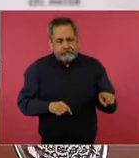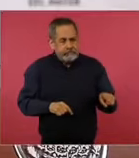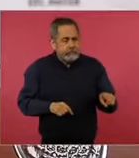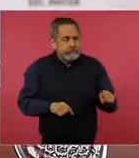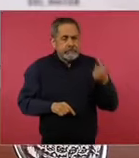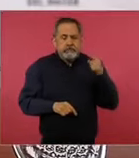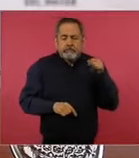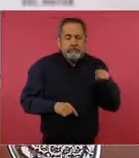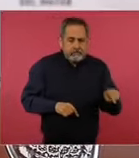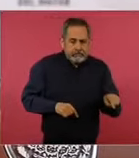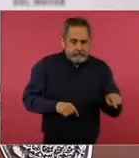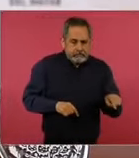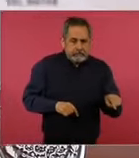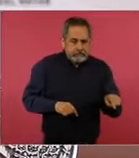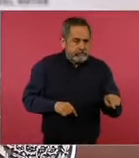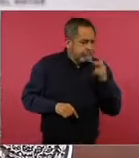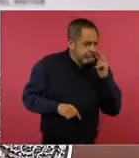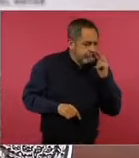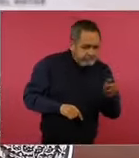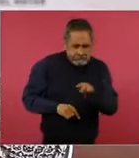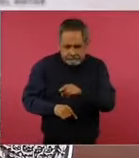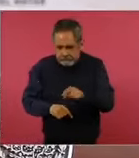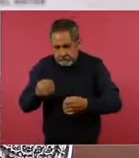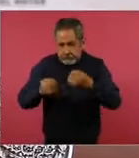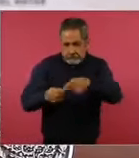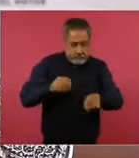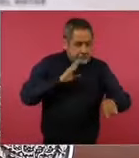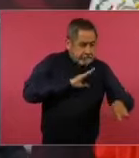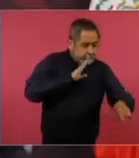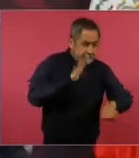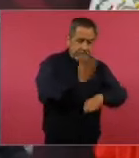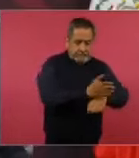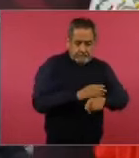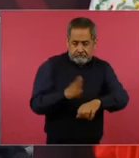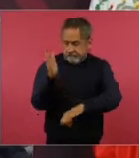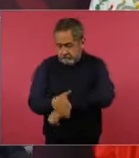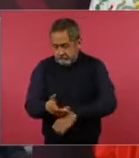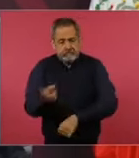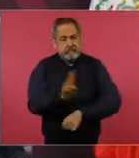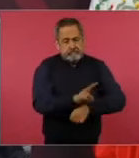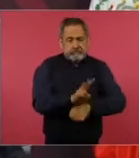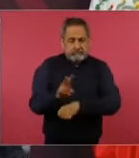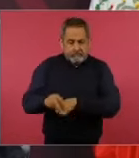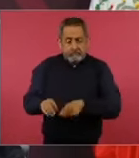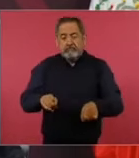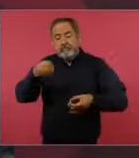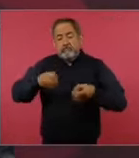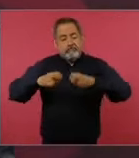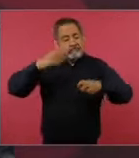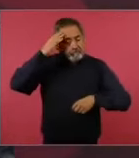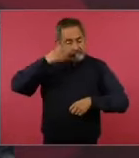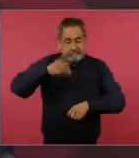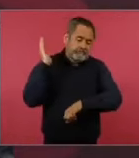sancionar sobre el comportamiento de jueces, magistrados y ministros.